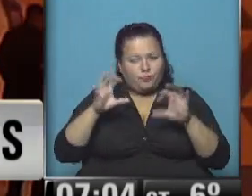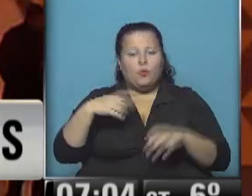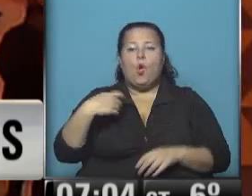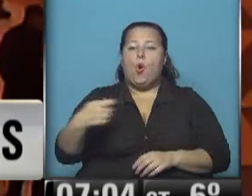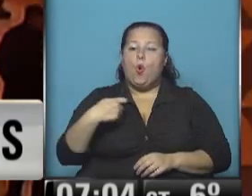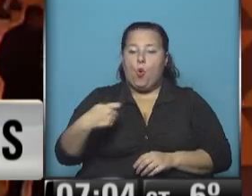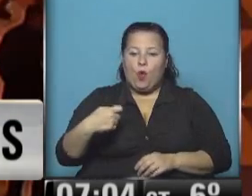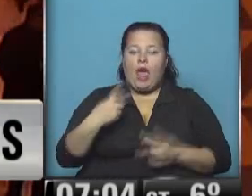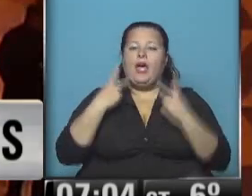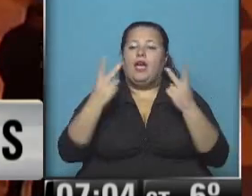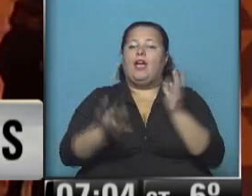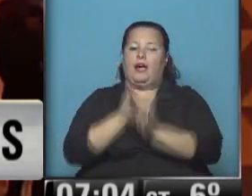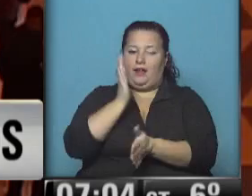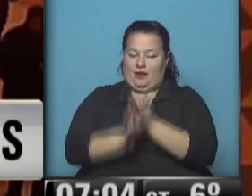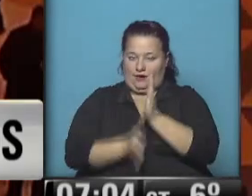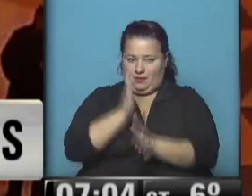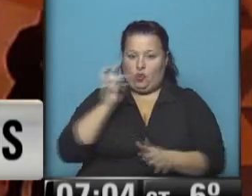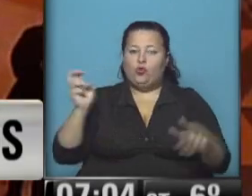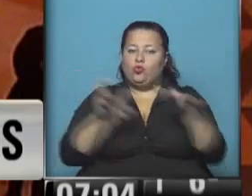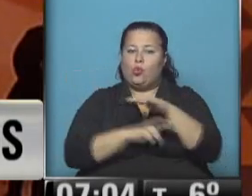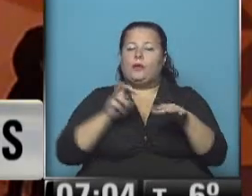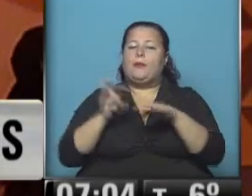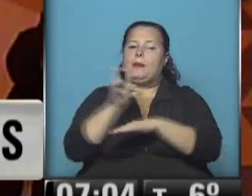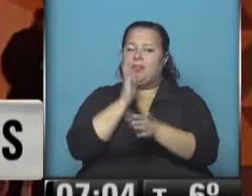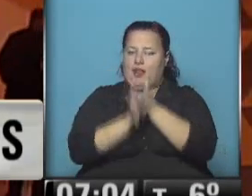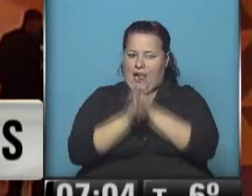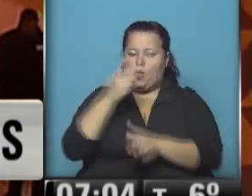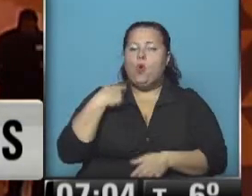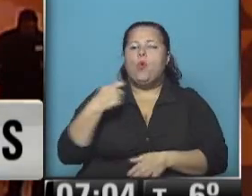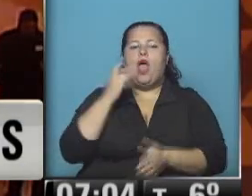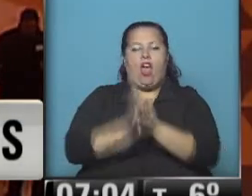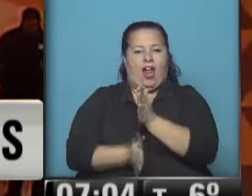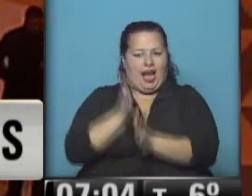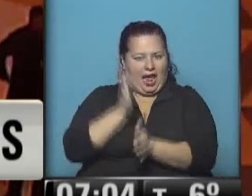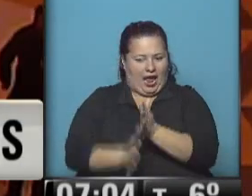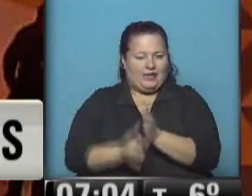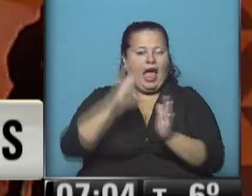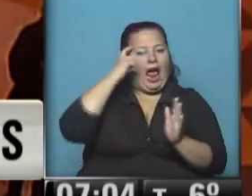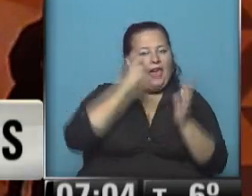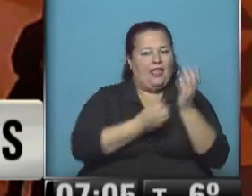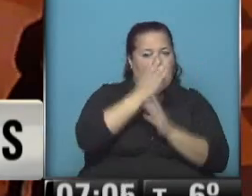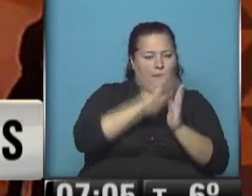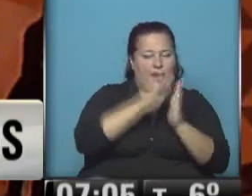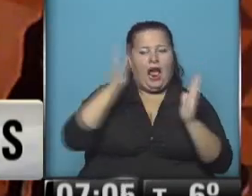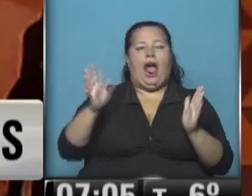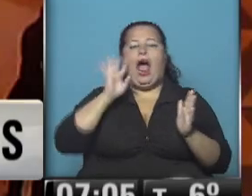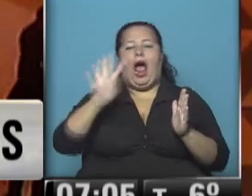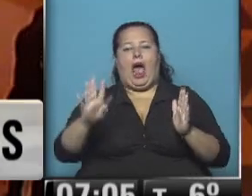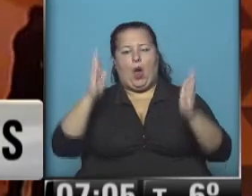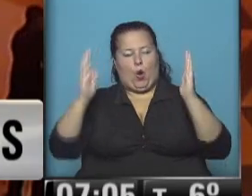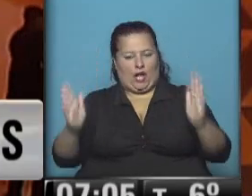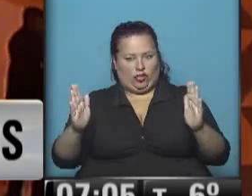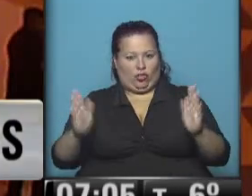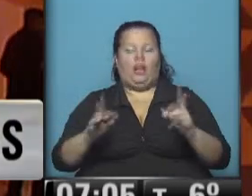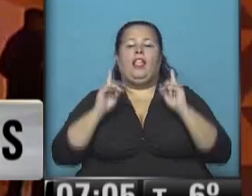jubilados viajan gratis, subtes y premetro, los jubilados viajan gratis entre las 10 de la mañana y las 4 de